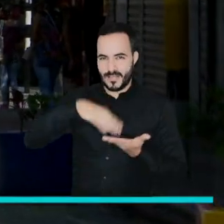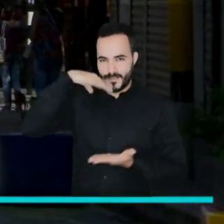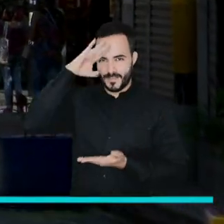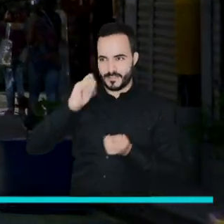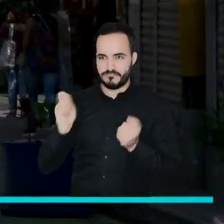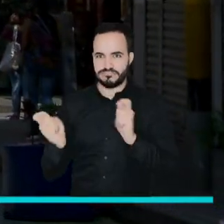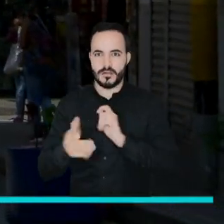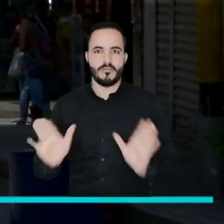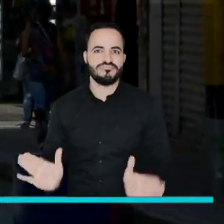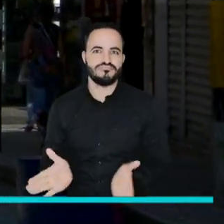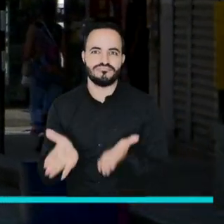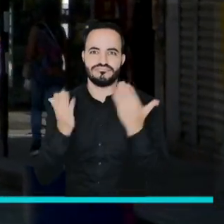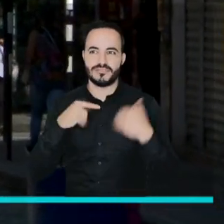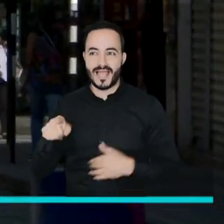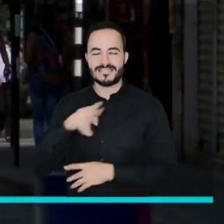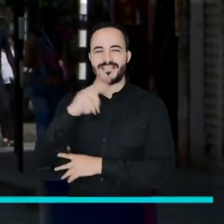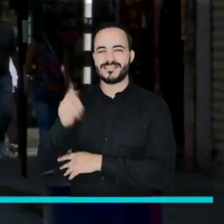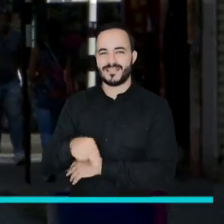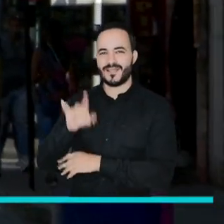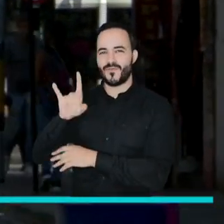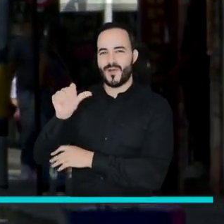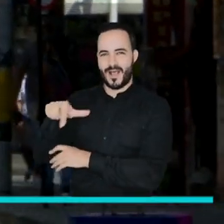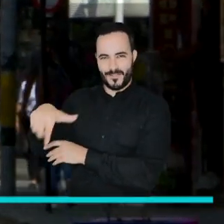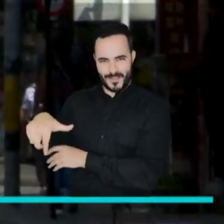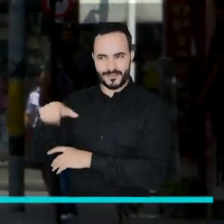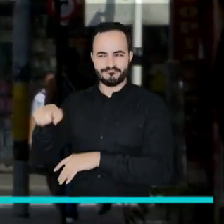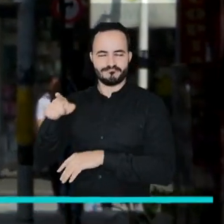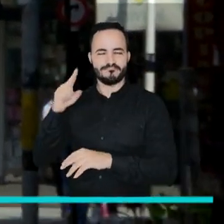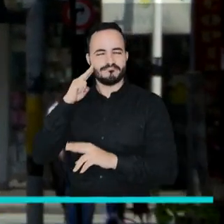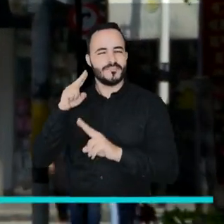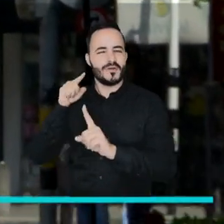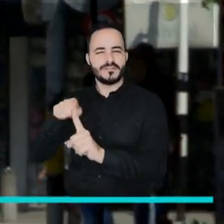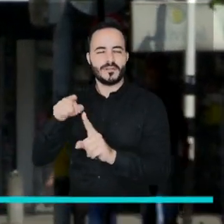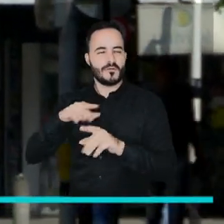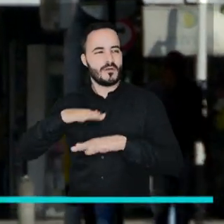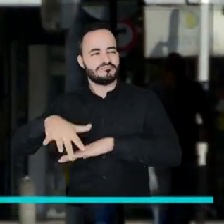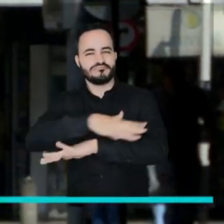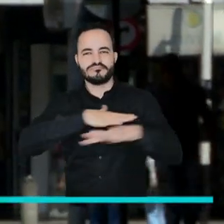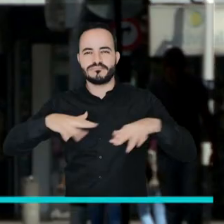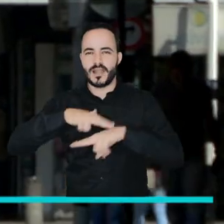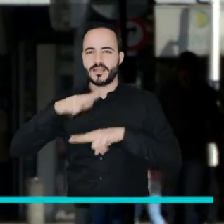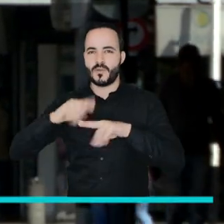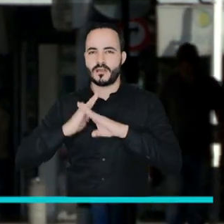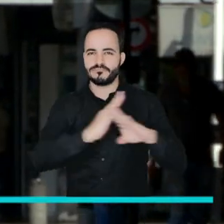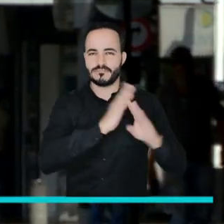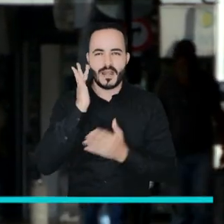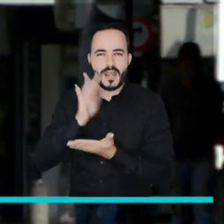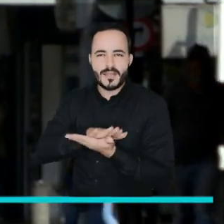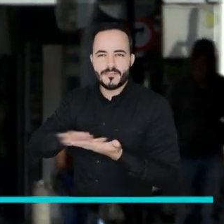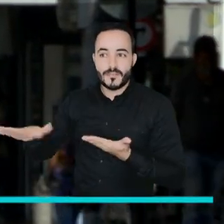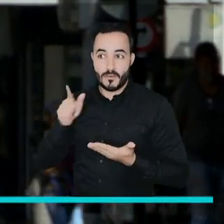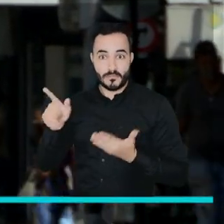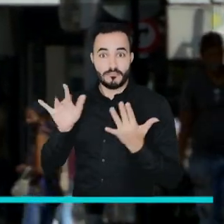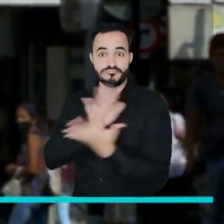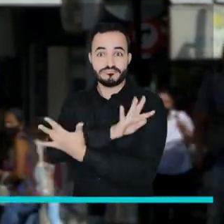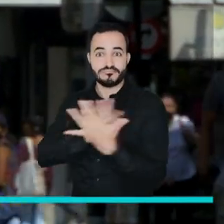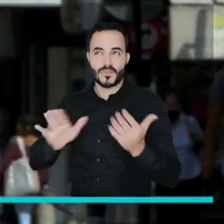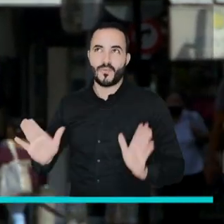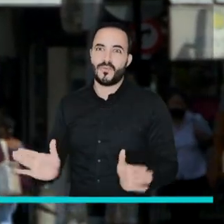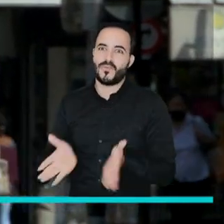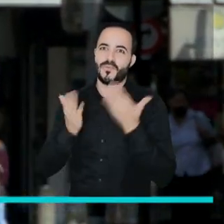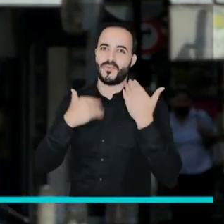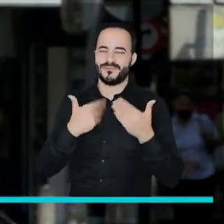Administración Municipal y convertido en una zona urbana de aire protegido que a la vez reactivó el comercio en el sector y mejoró la movilidad de los